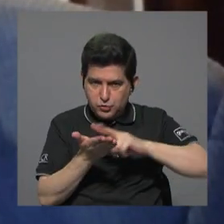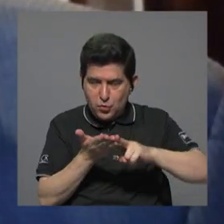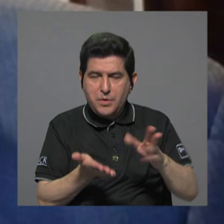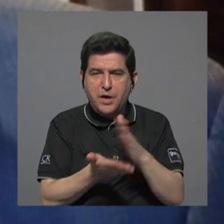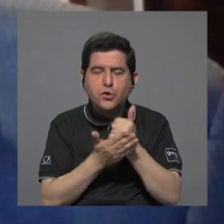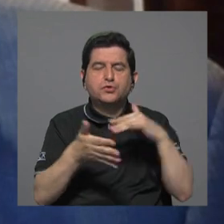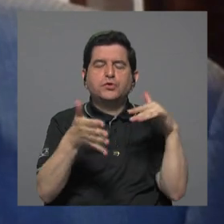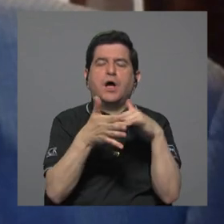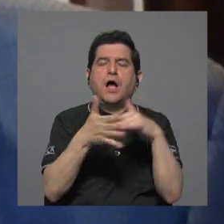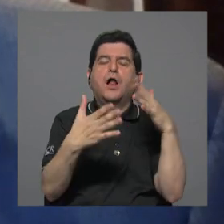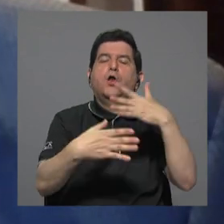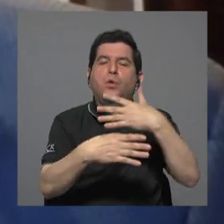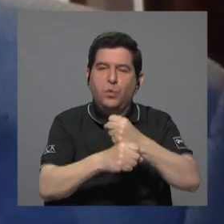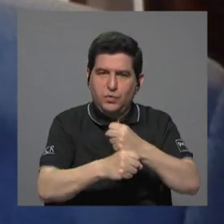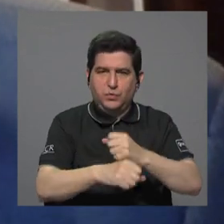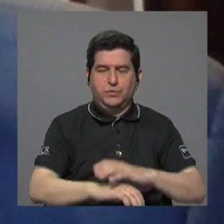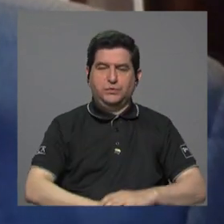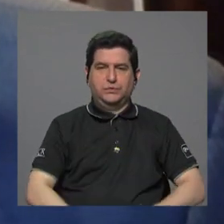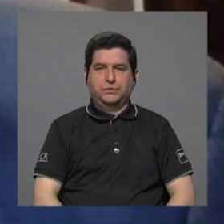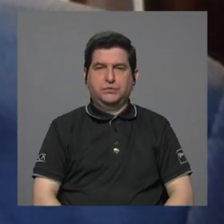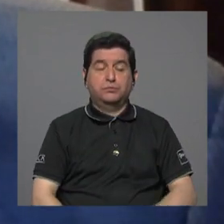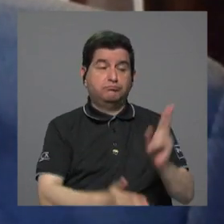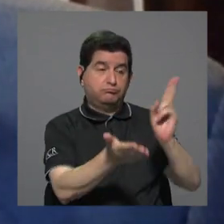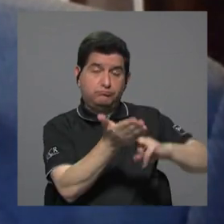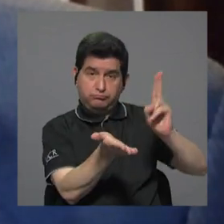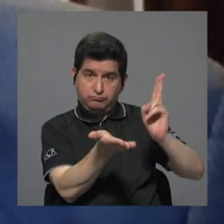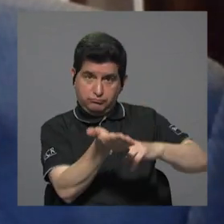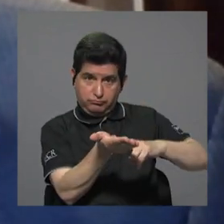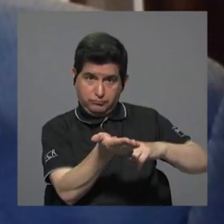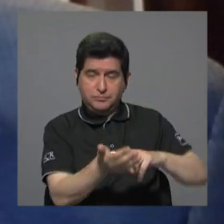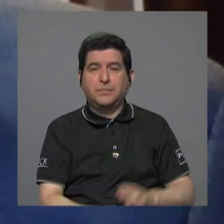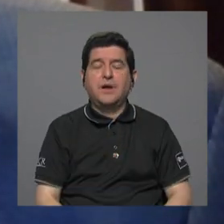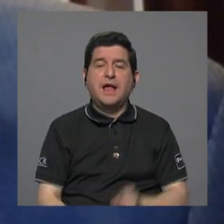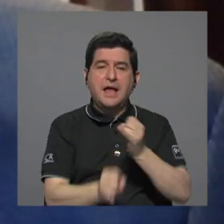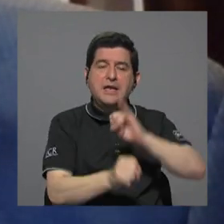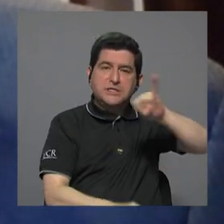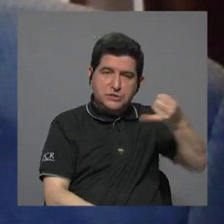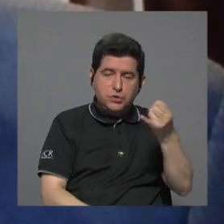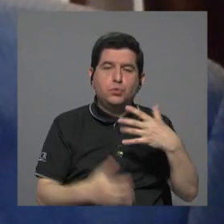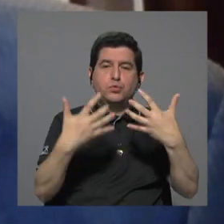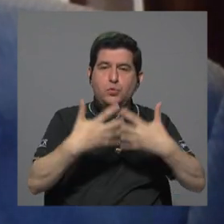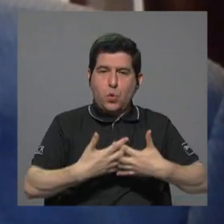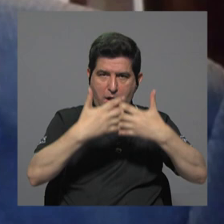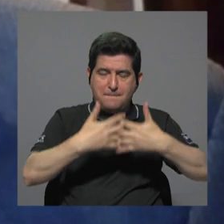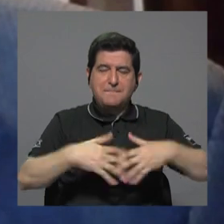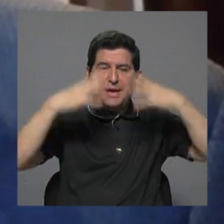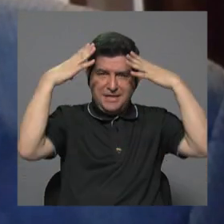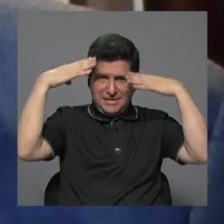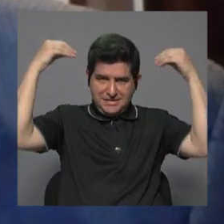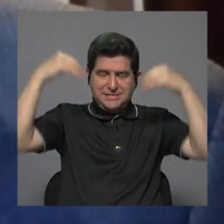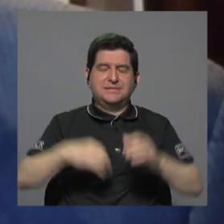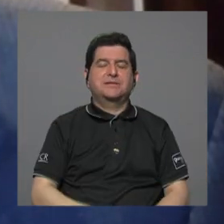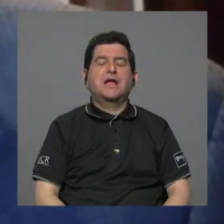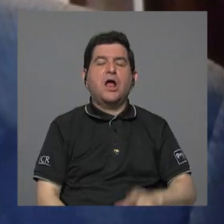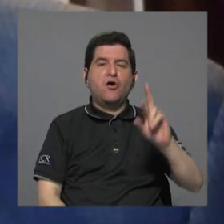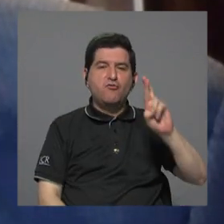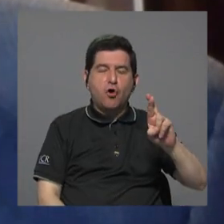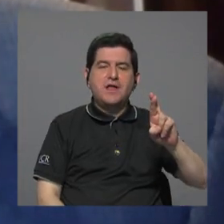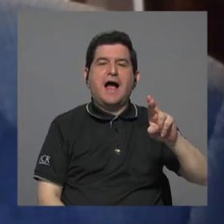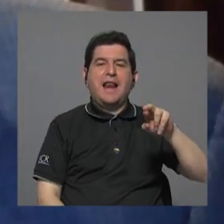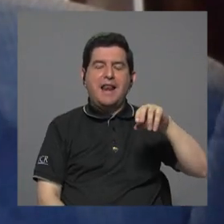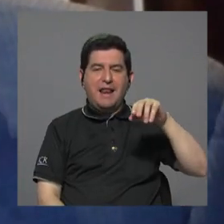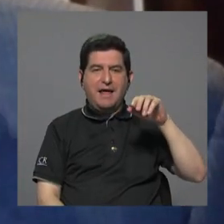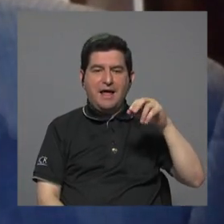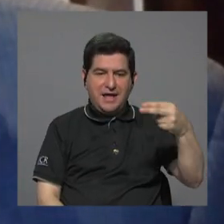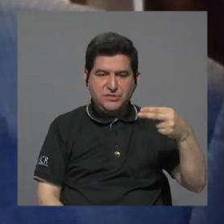algunos estudios y se contrató por parte de Javdeba a una empresa holandesa la Royal Haskone que